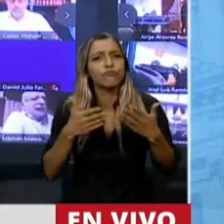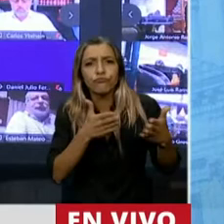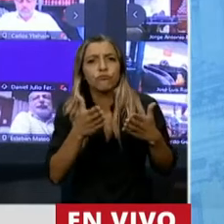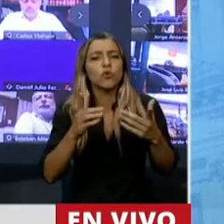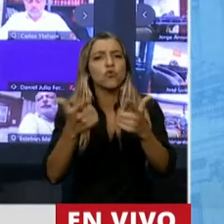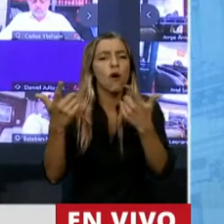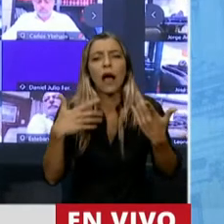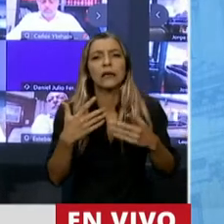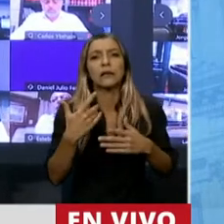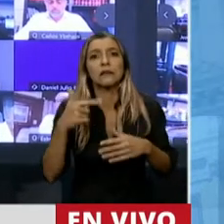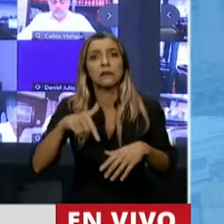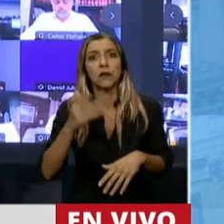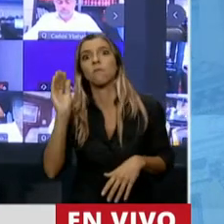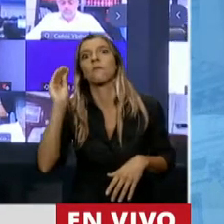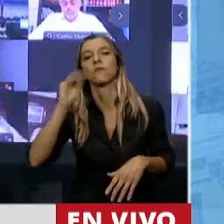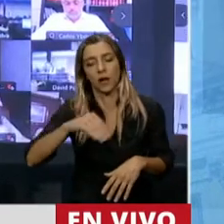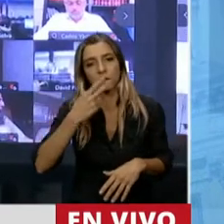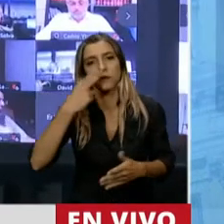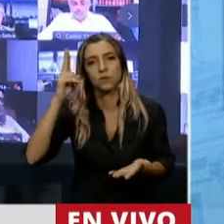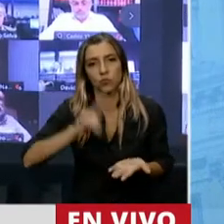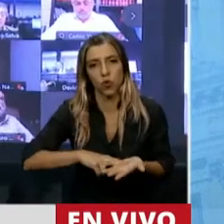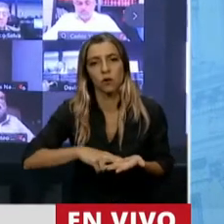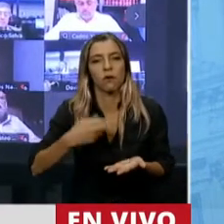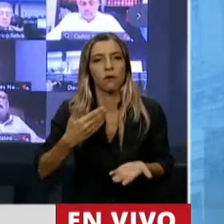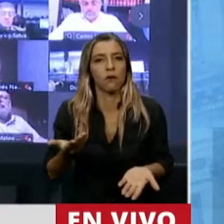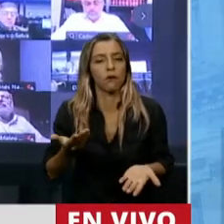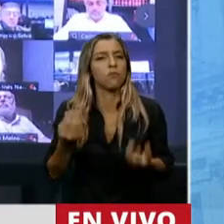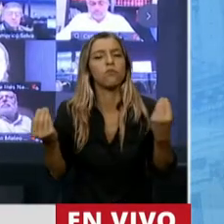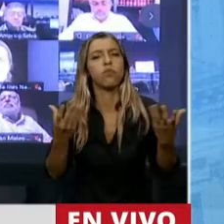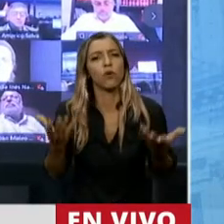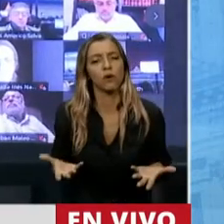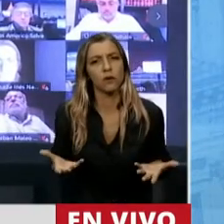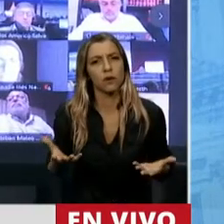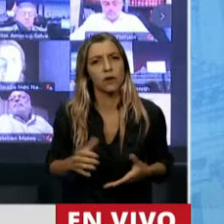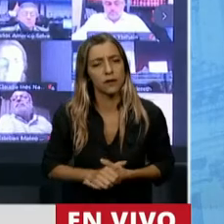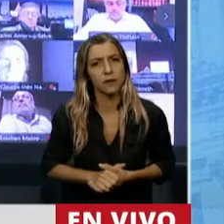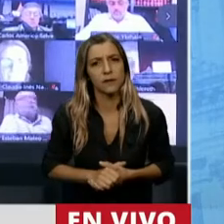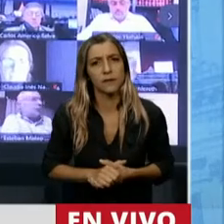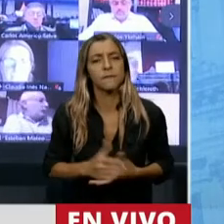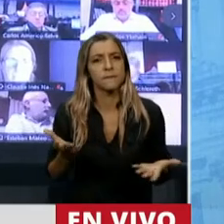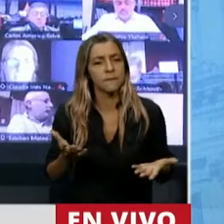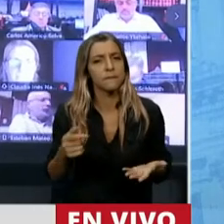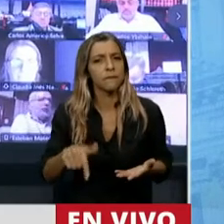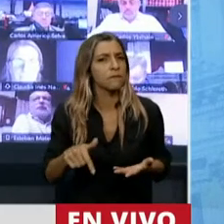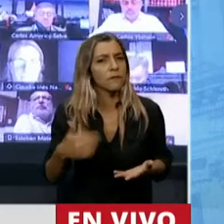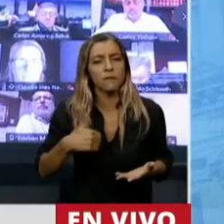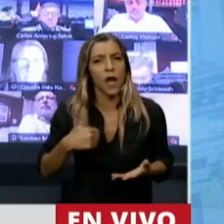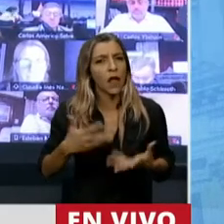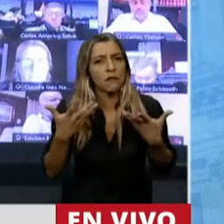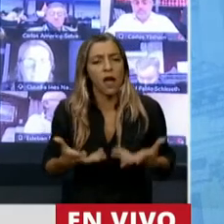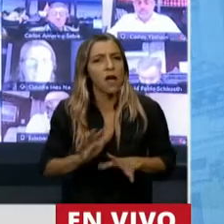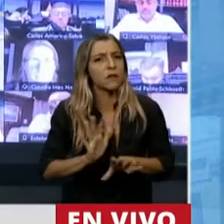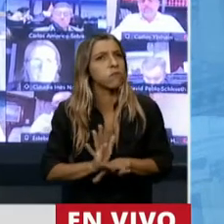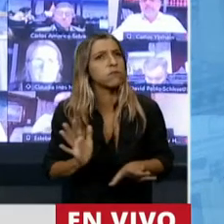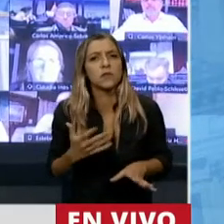añade este impuesto. ¿Por qué digo que el país tiene un cansancio estructural? Y fíjense en el contexto que crea un